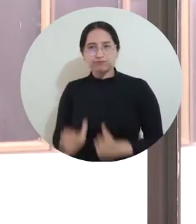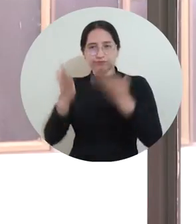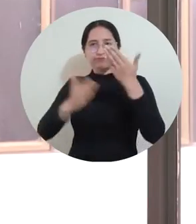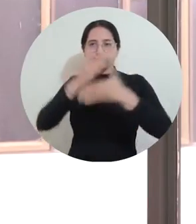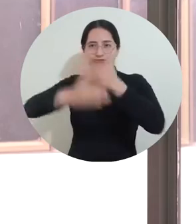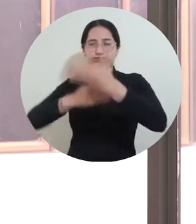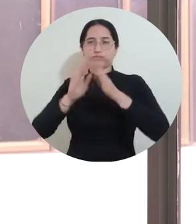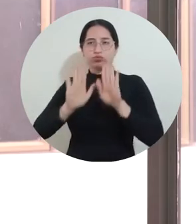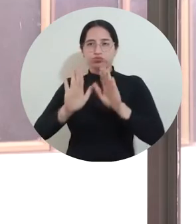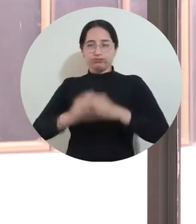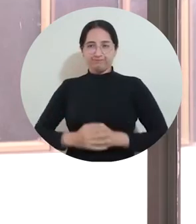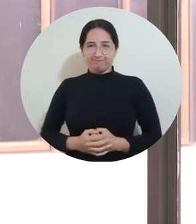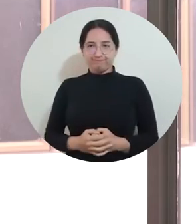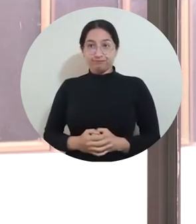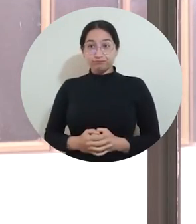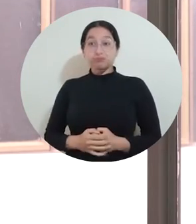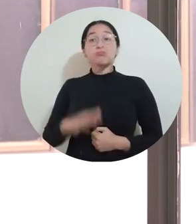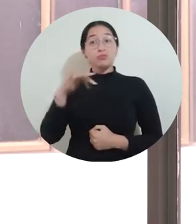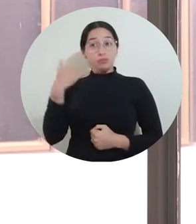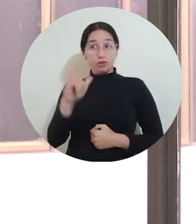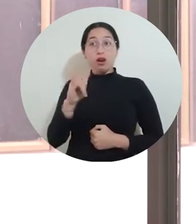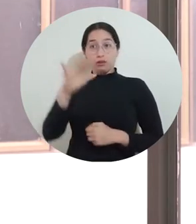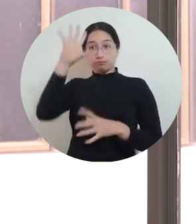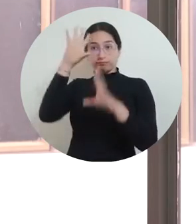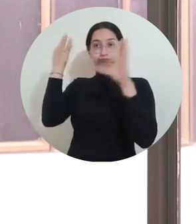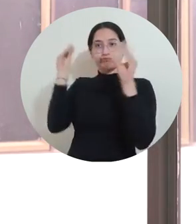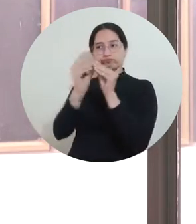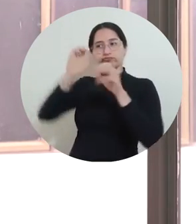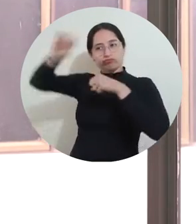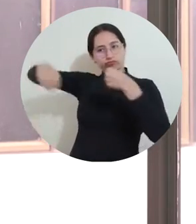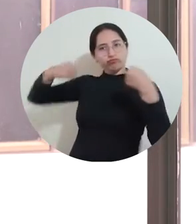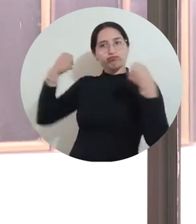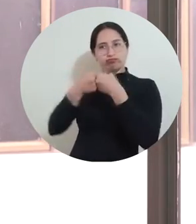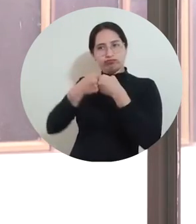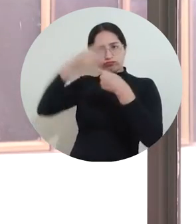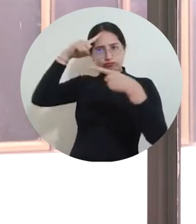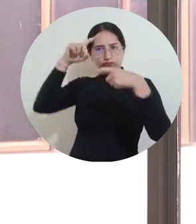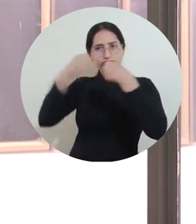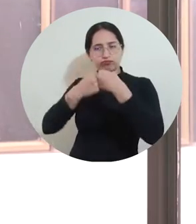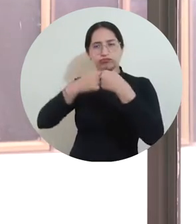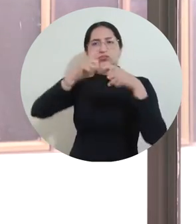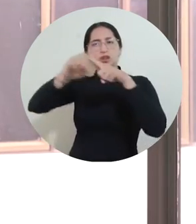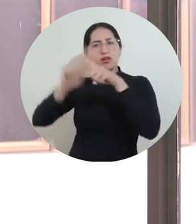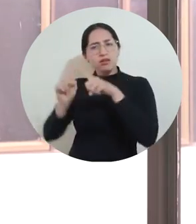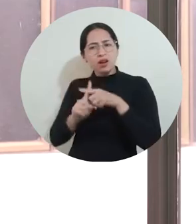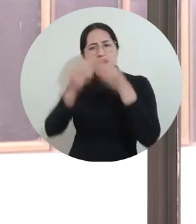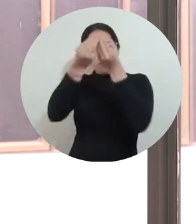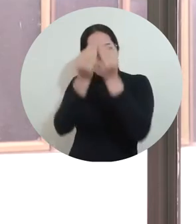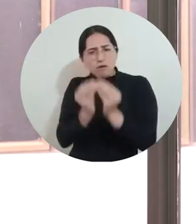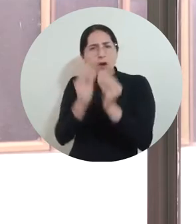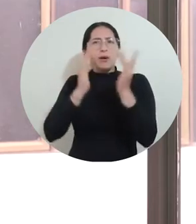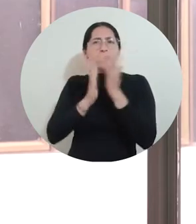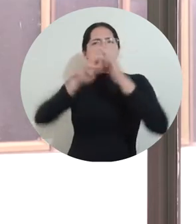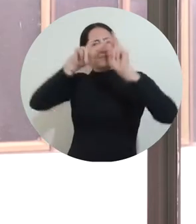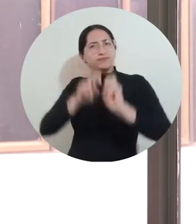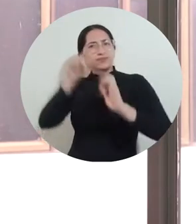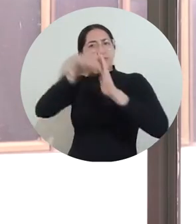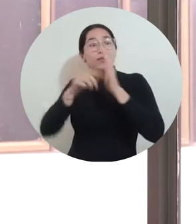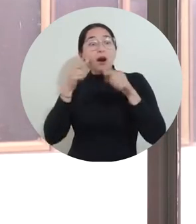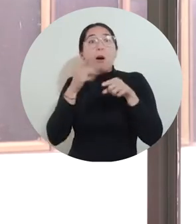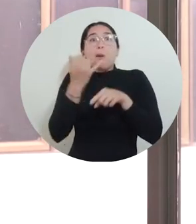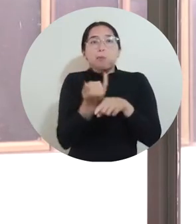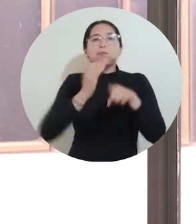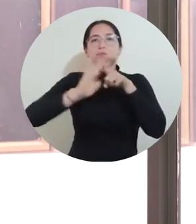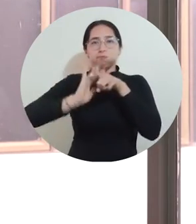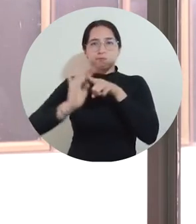Hemos acordado desarrollar diversas iniciativas de investigación aplicando ciencia y tecnología de vanguardia,